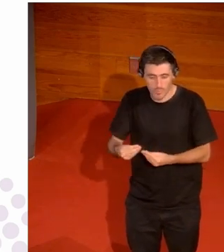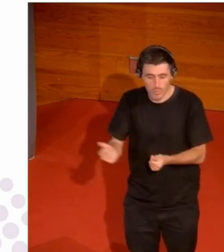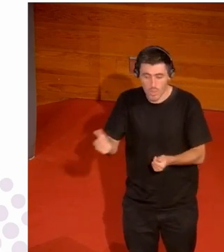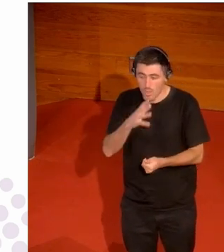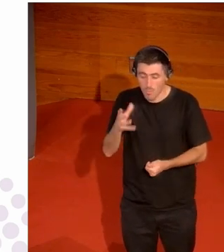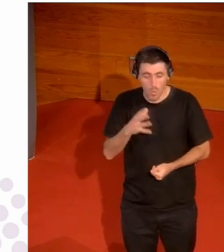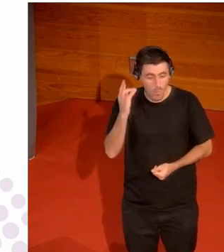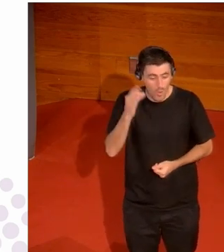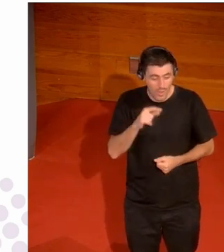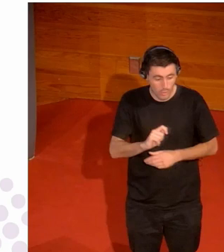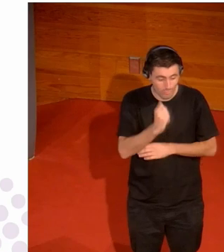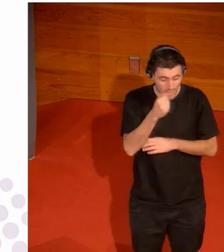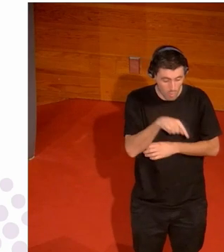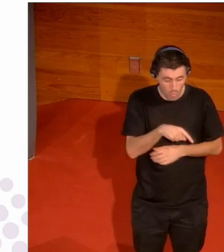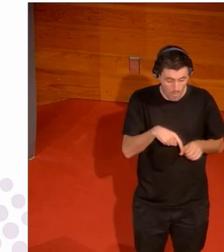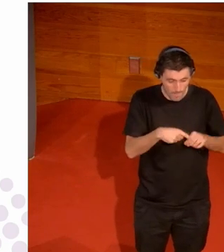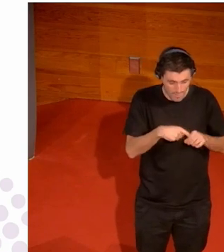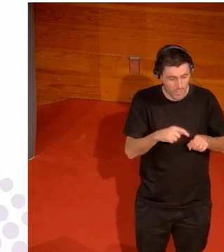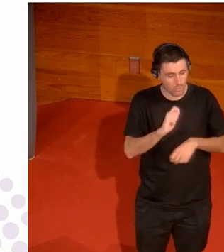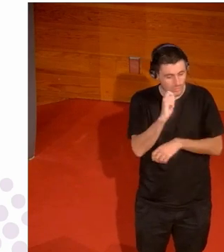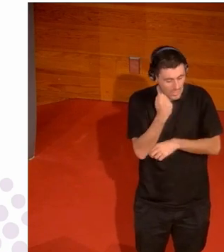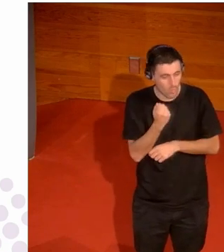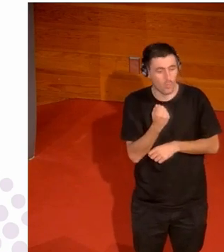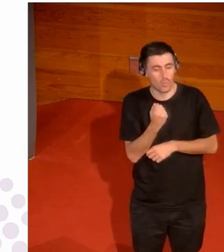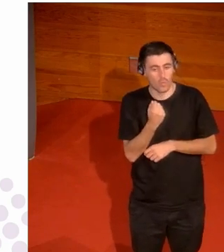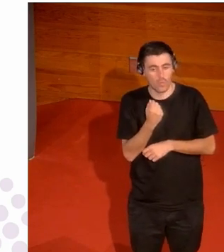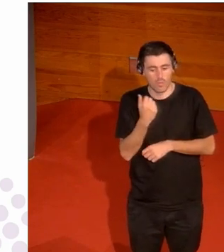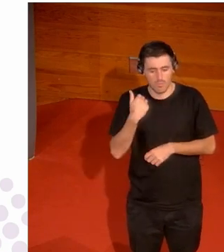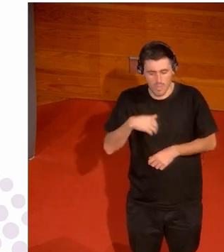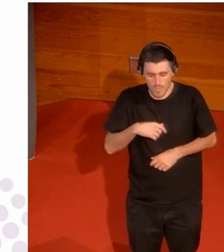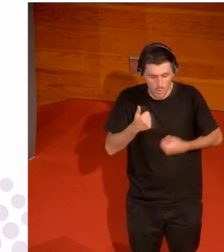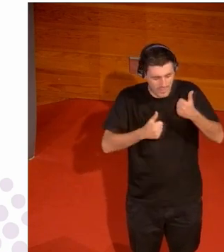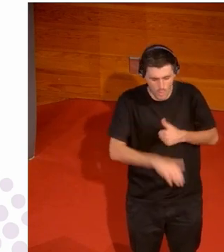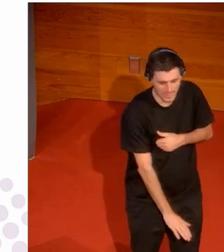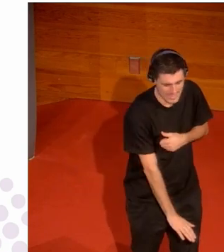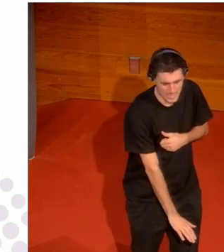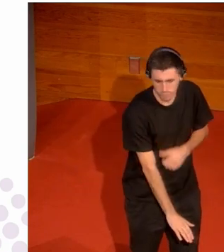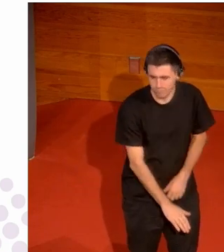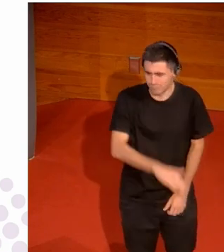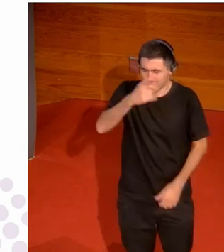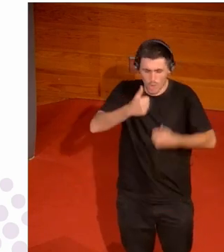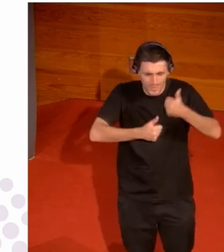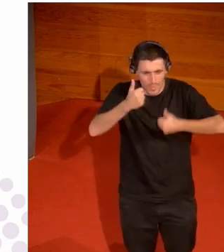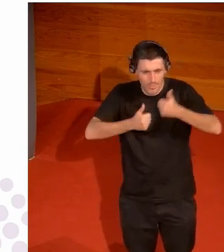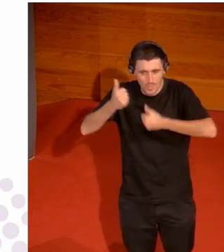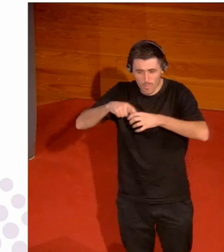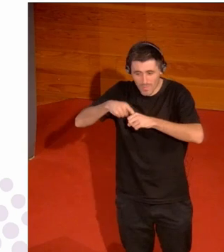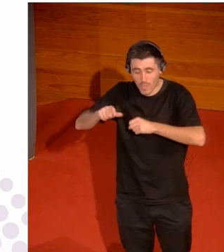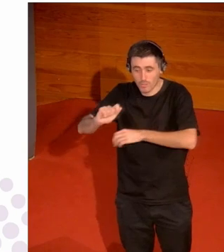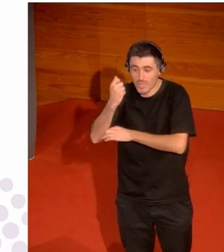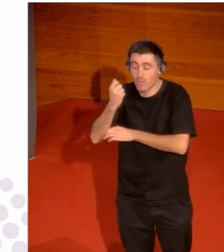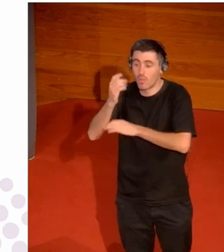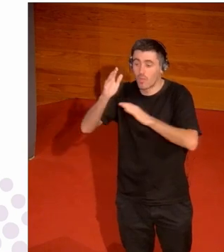mujeres que han conseguido su plaza compitiendo desde pequeñitas pues no pueden competir